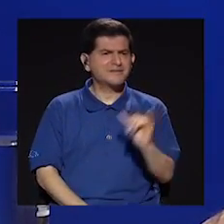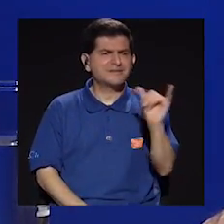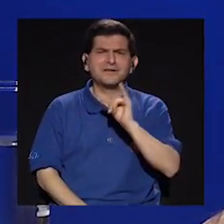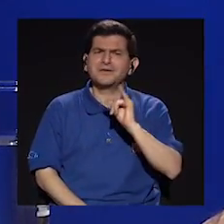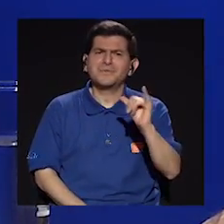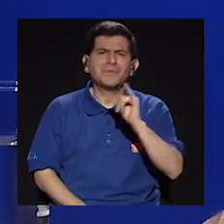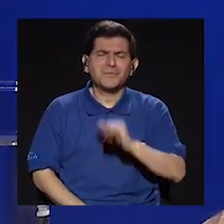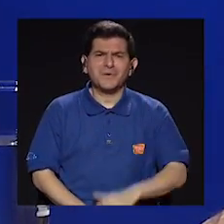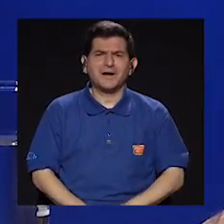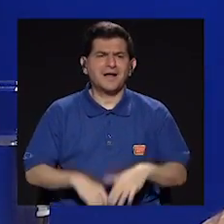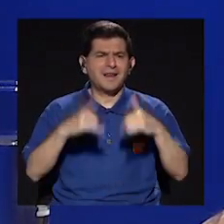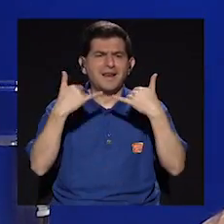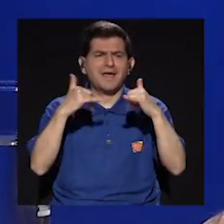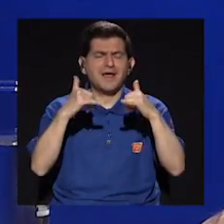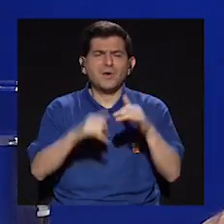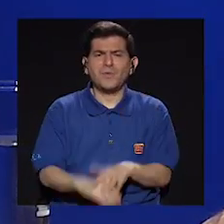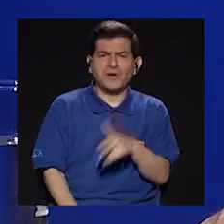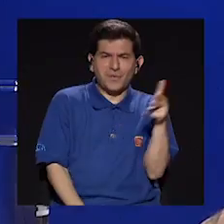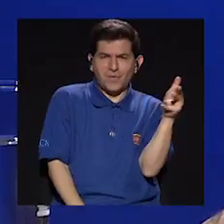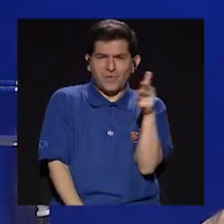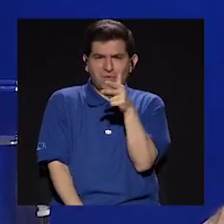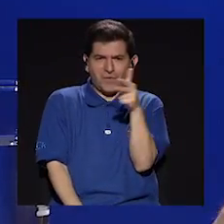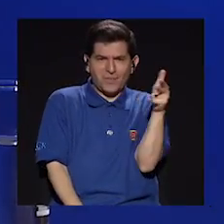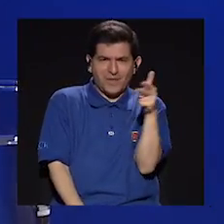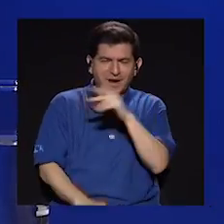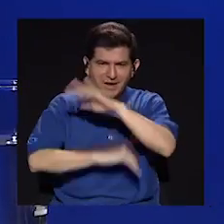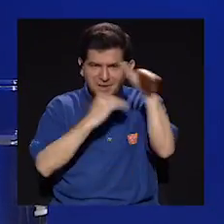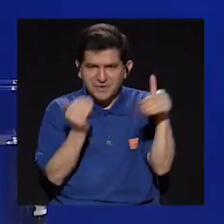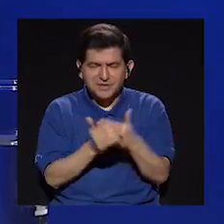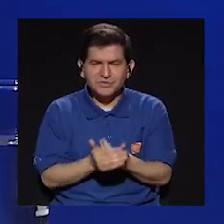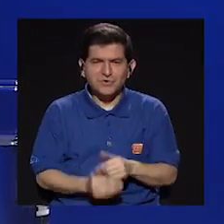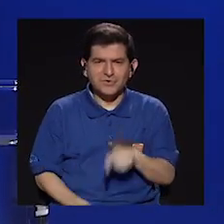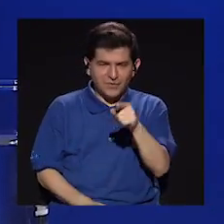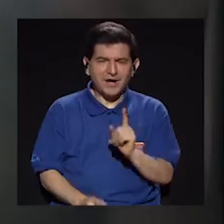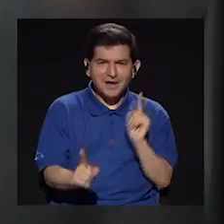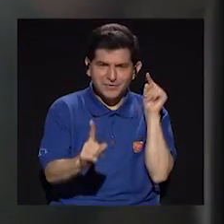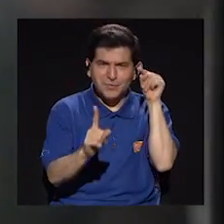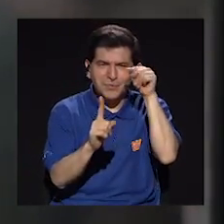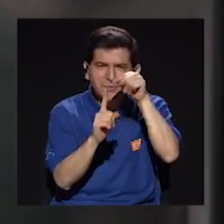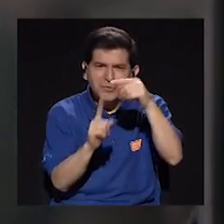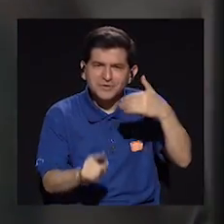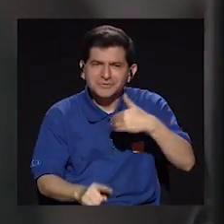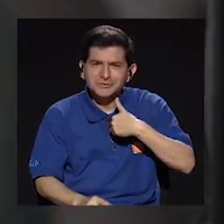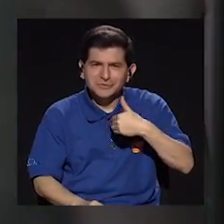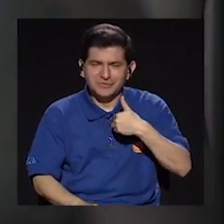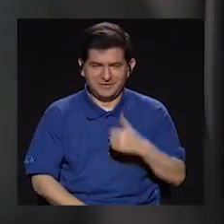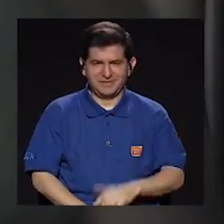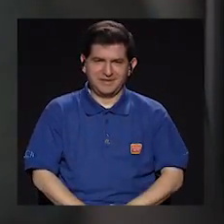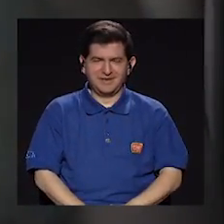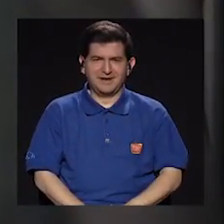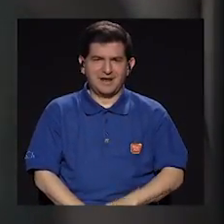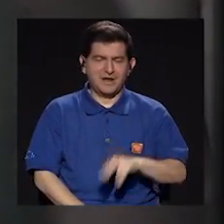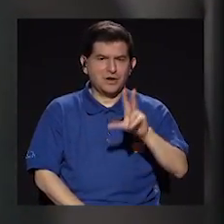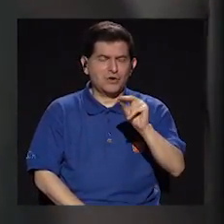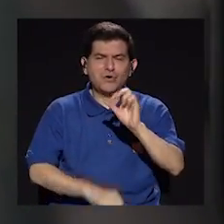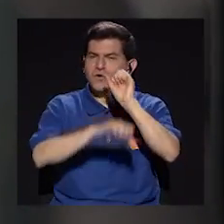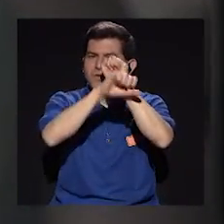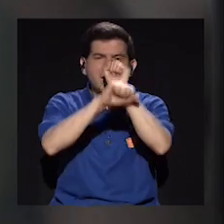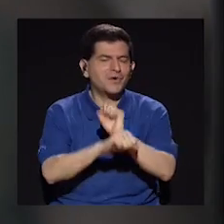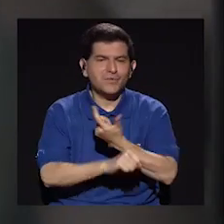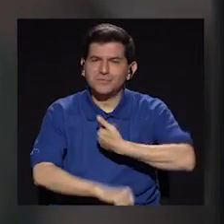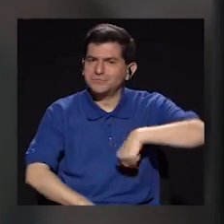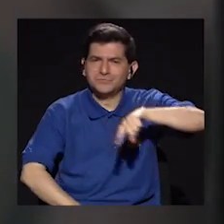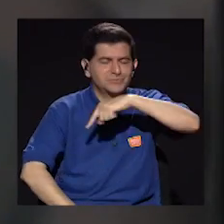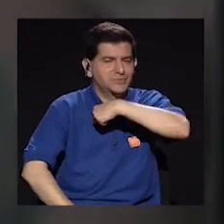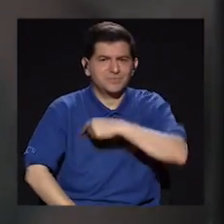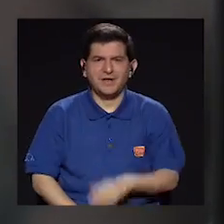también el juego de la cámara. En todo esto hay una intencionalidad de que no es a lo que